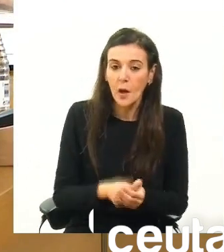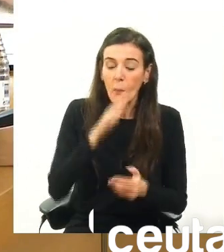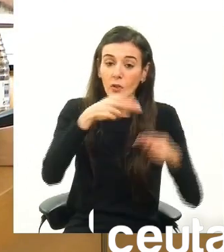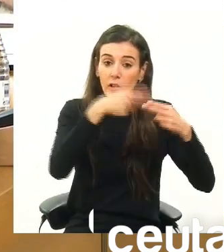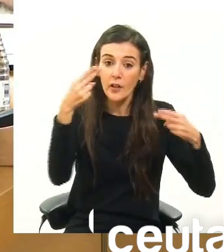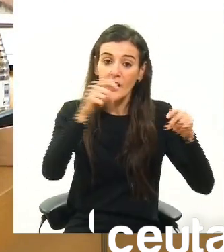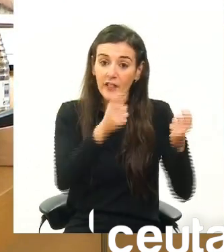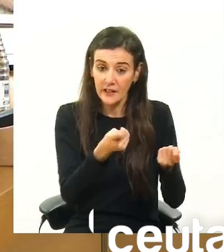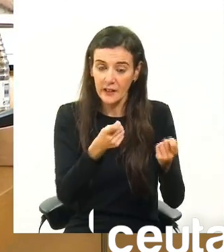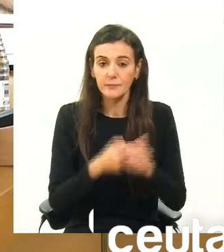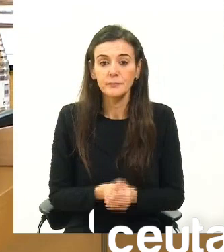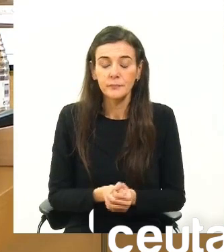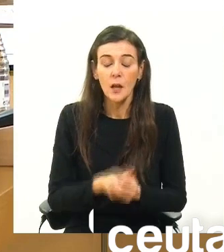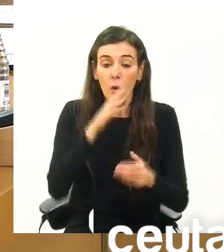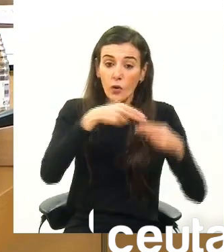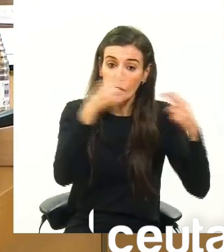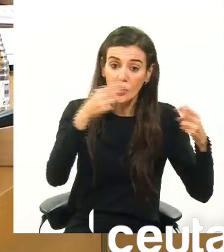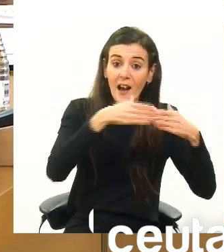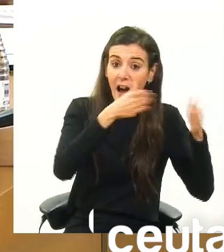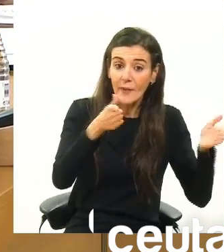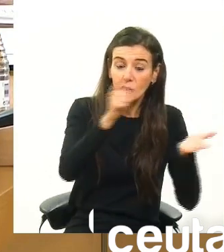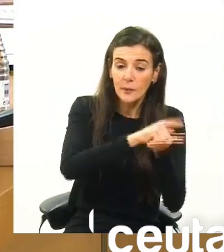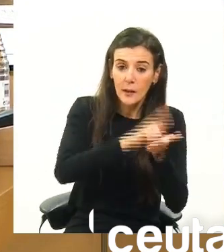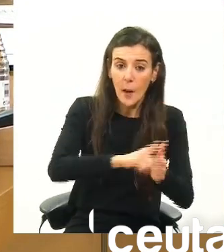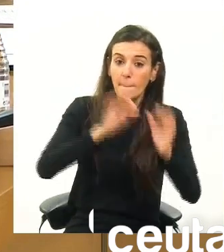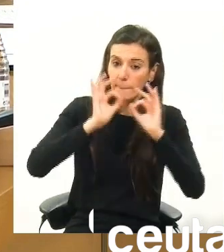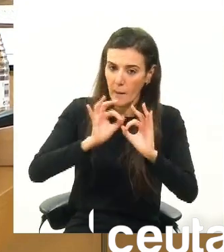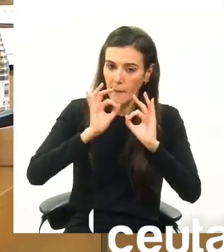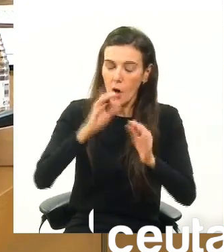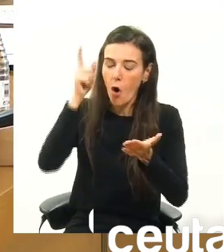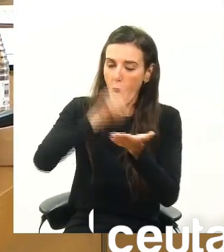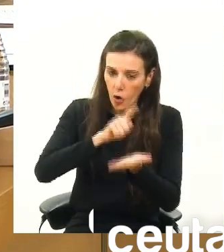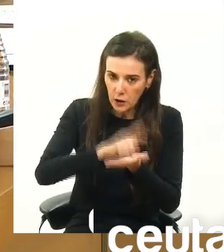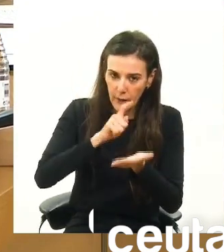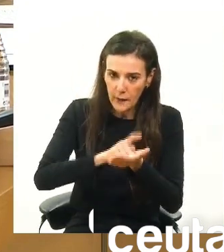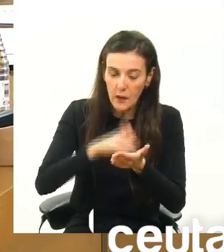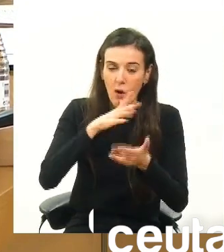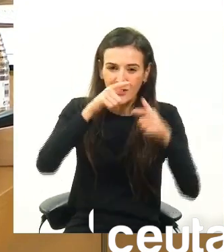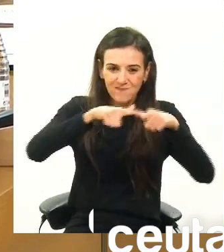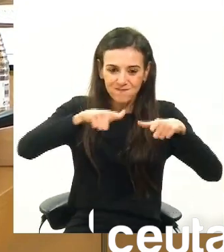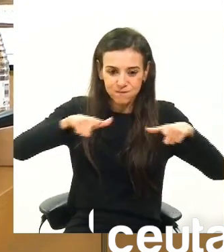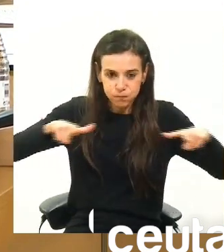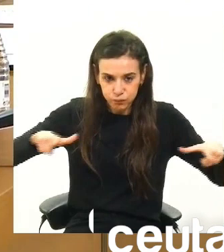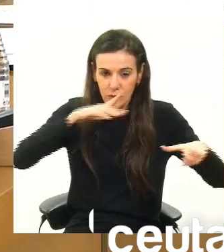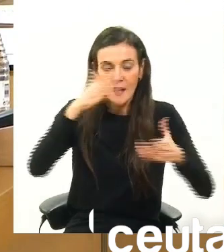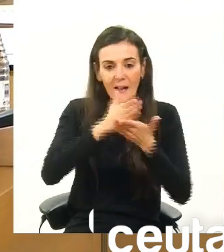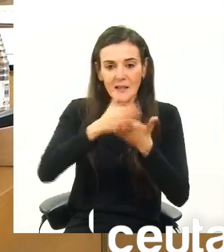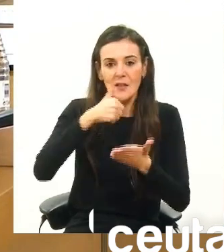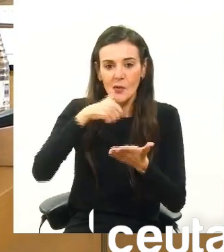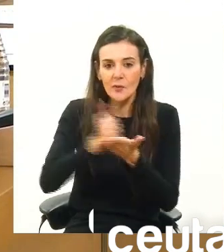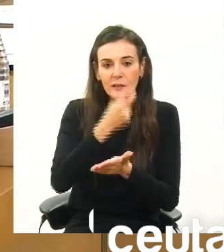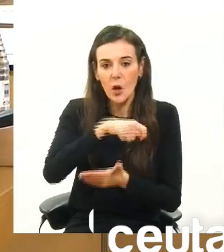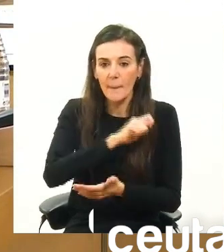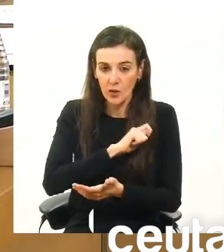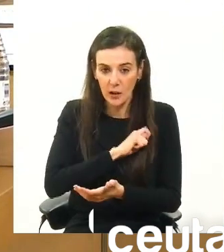frontera está cerrada. Cuando la frontera abra, prepárense ustedes para saturar de nuevo las clases de todos los de los